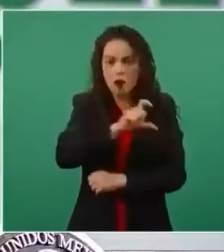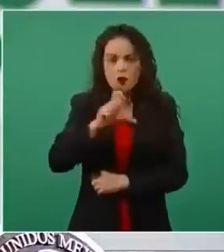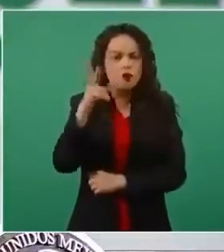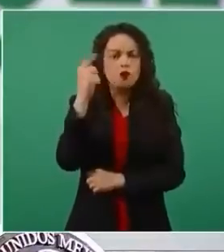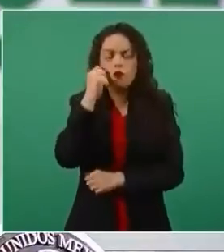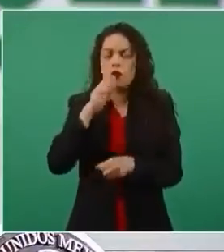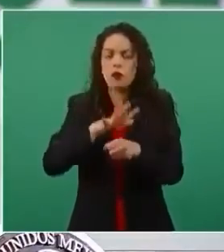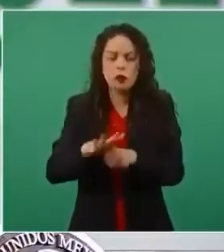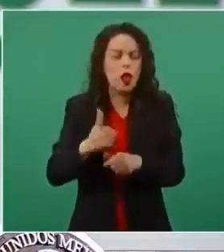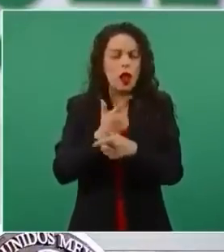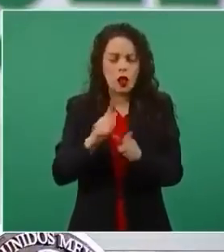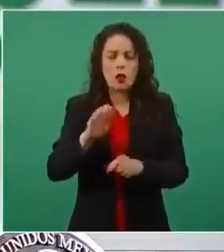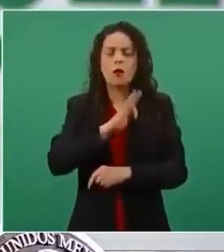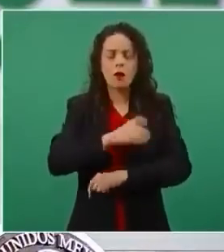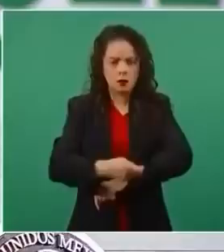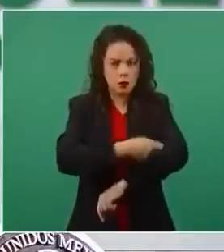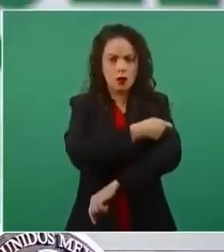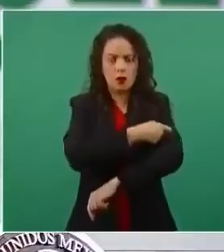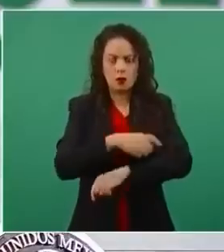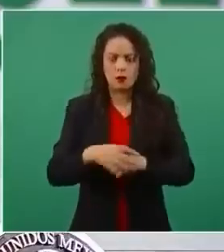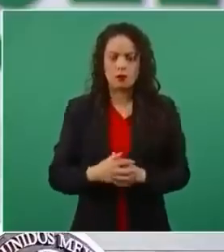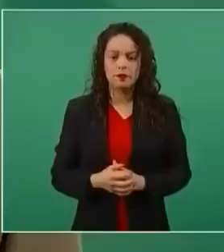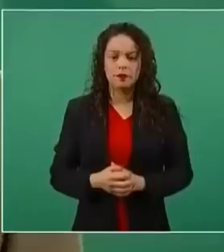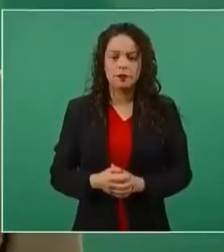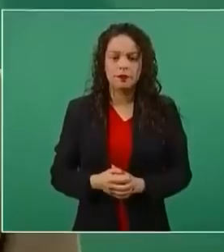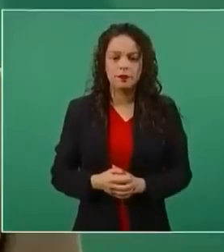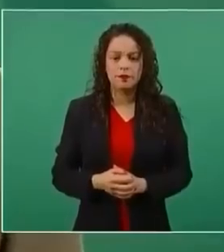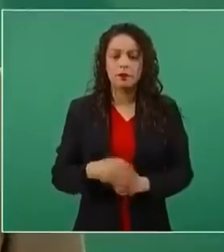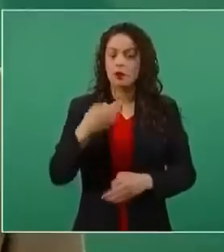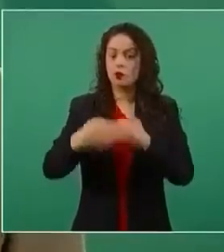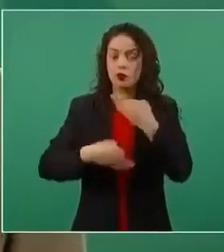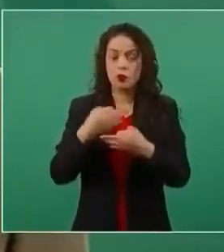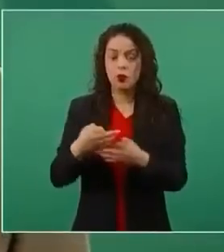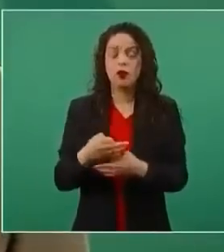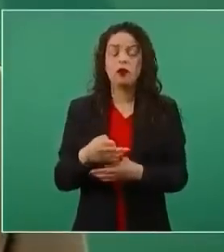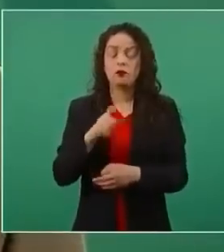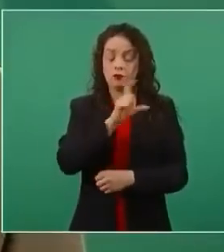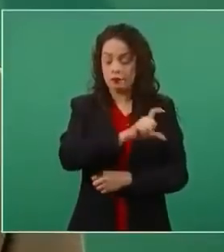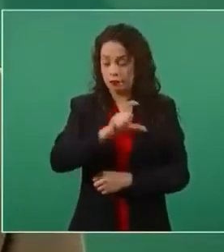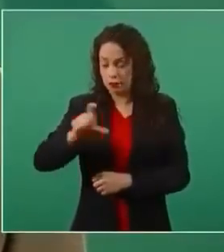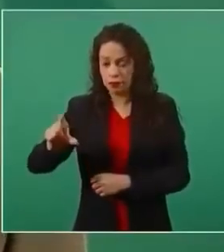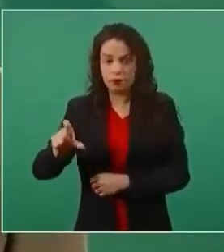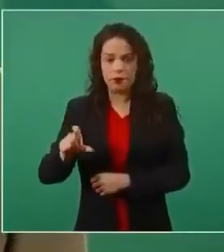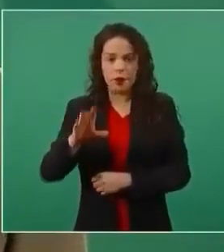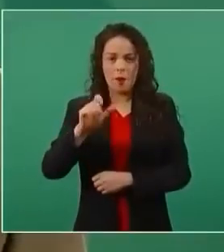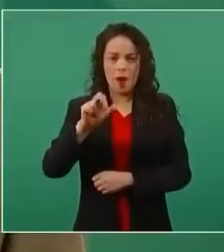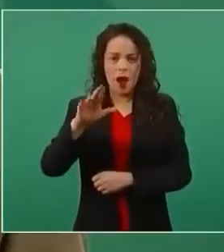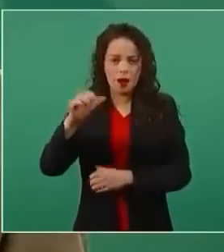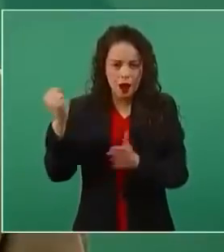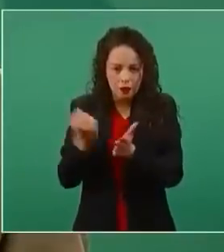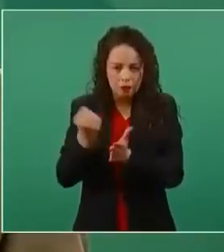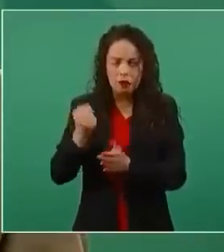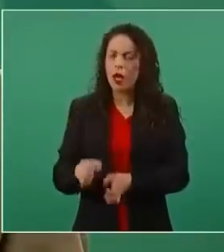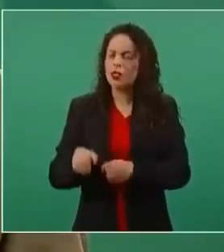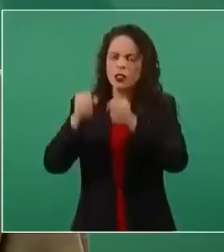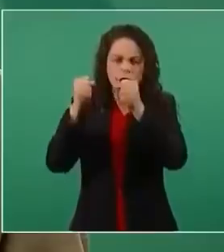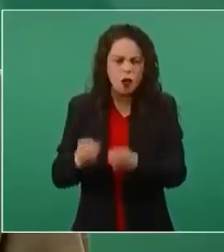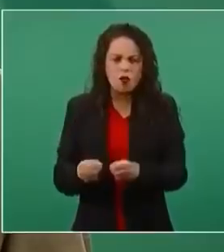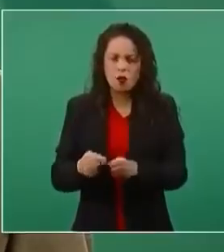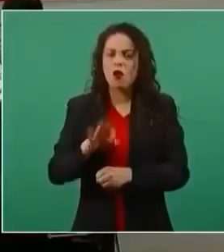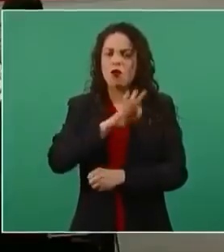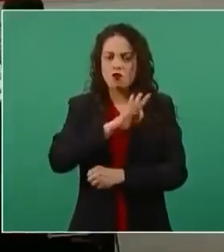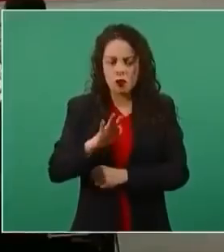vacunas que tenemos disponibles en México son seguras y se pueden aplicar durante el embarazo y